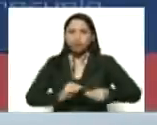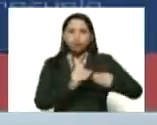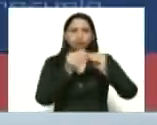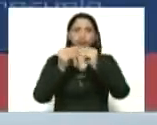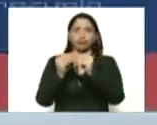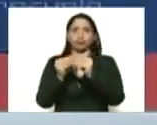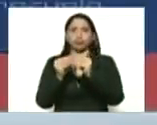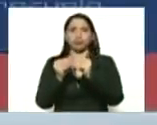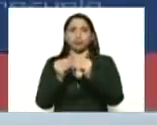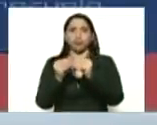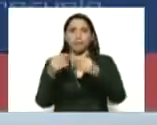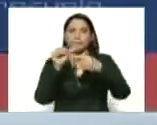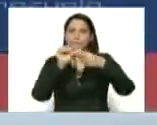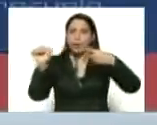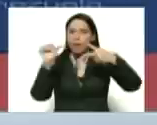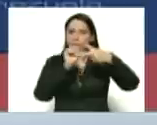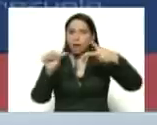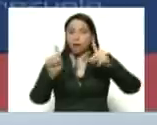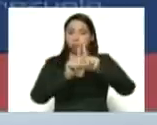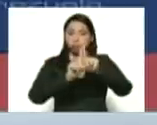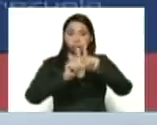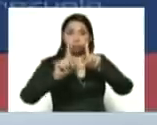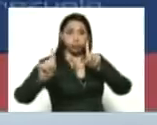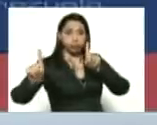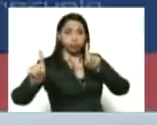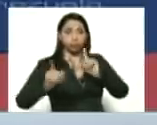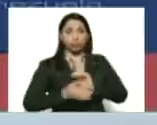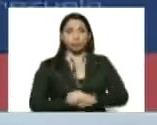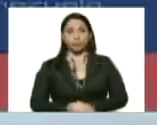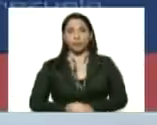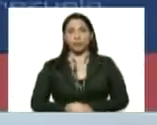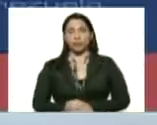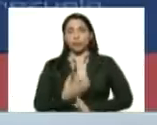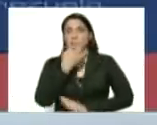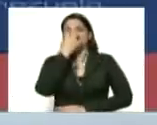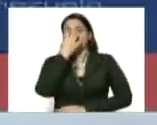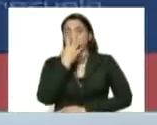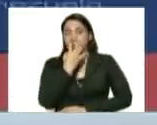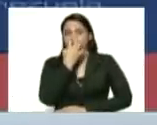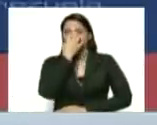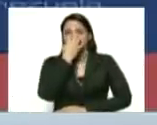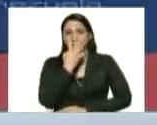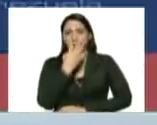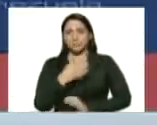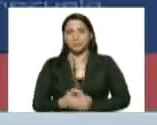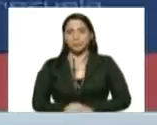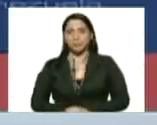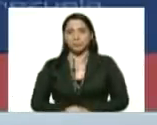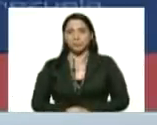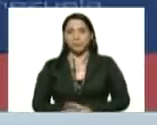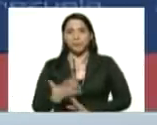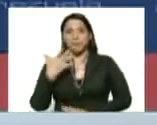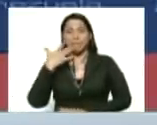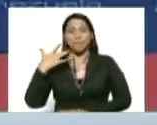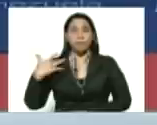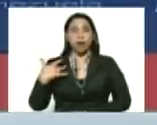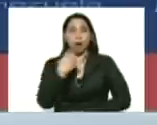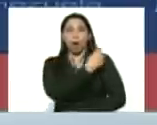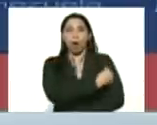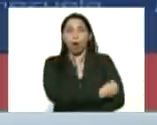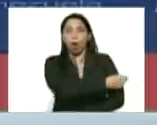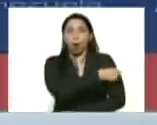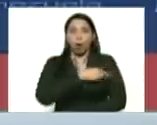las áreas de aislamiento y terapia intensiva del famoso hospital Luis